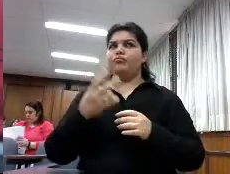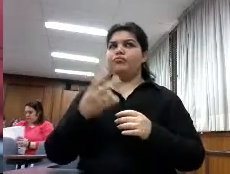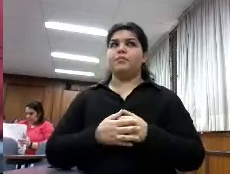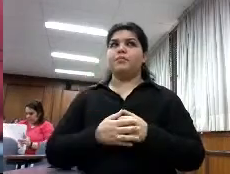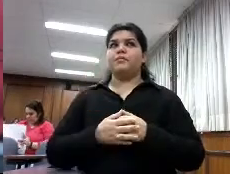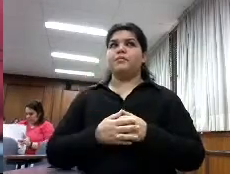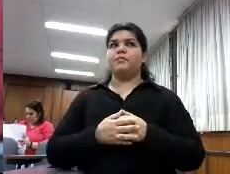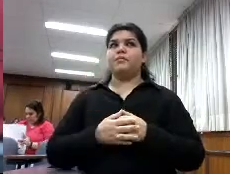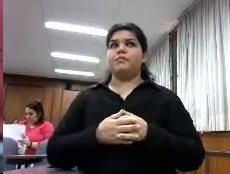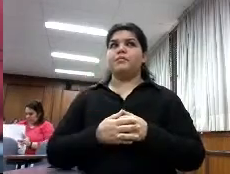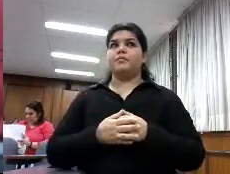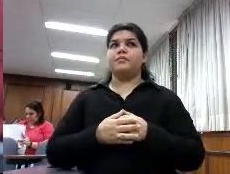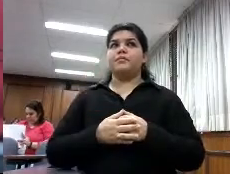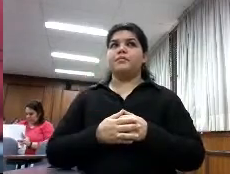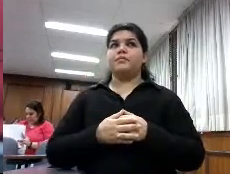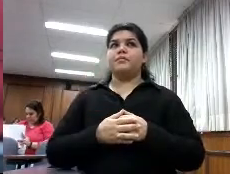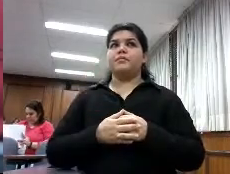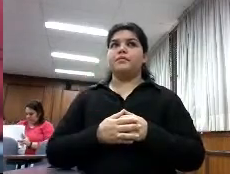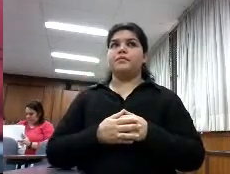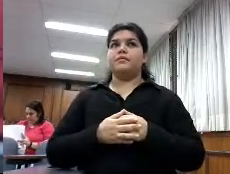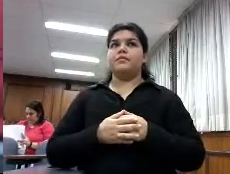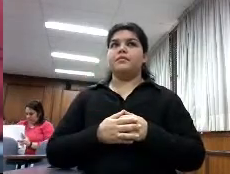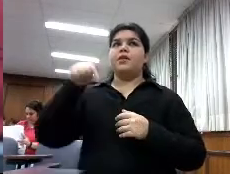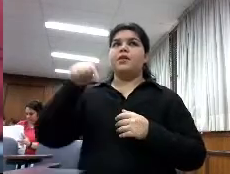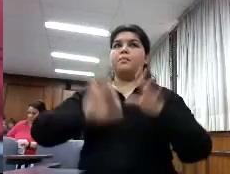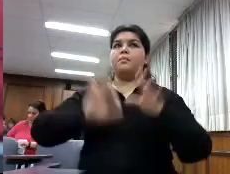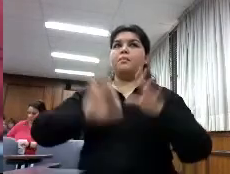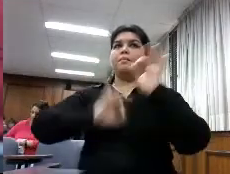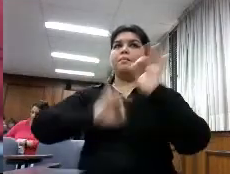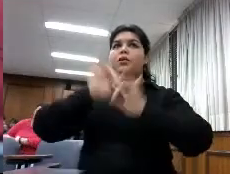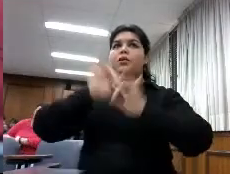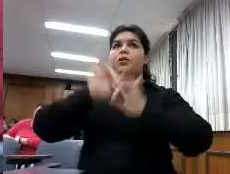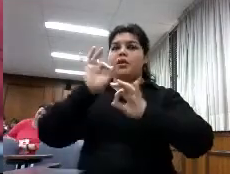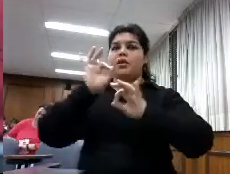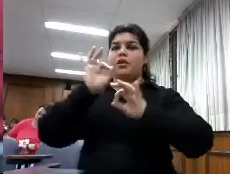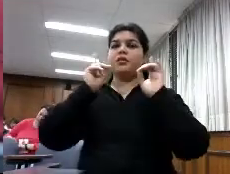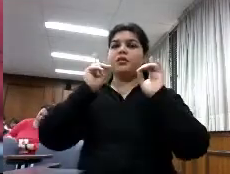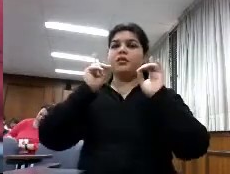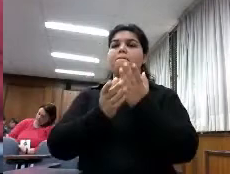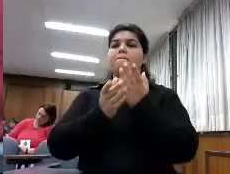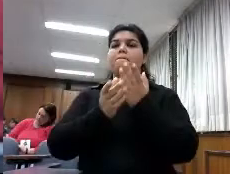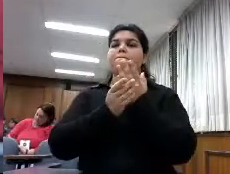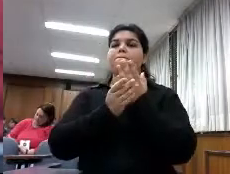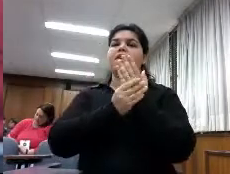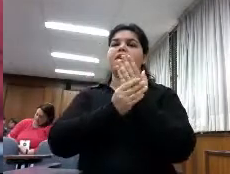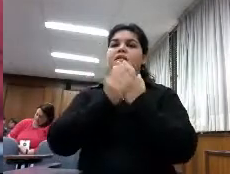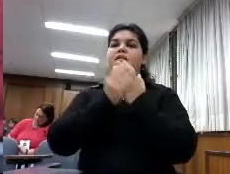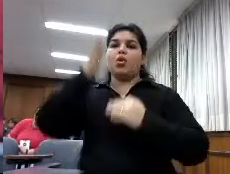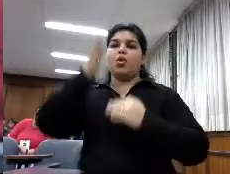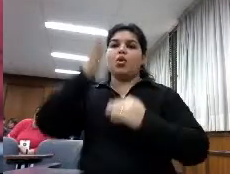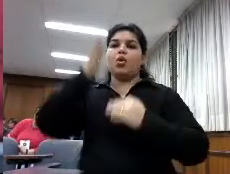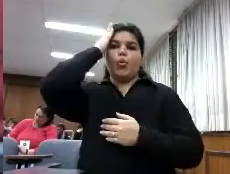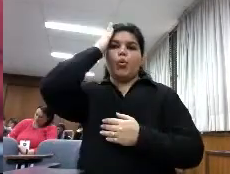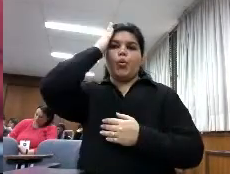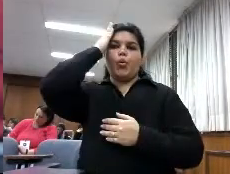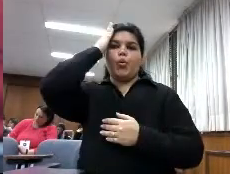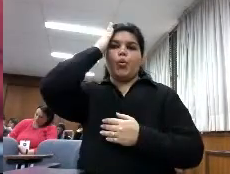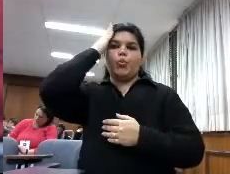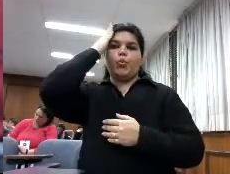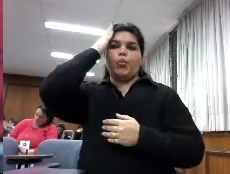El proyecto de bibliotecas y el Ministerio de Cultura Español me llamó para hacer un estudio